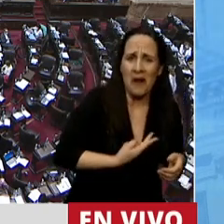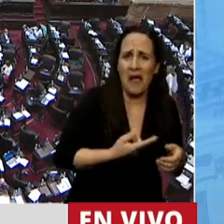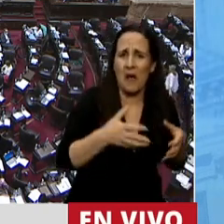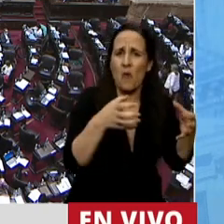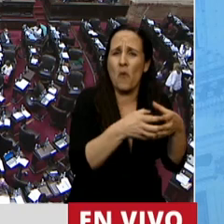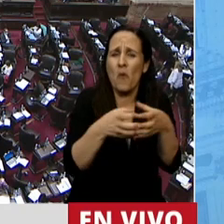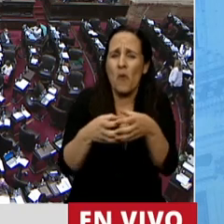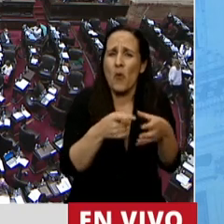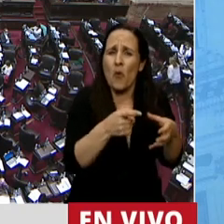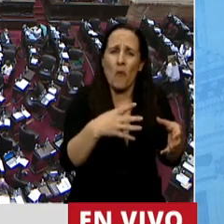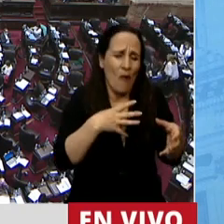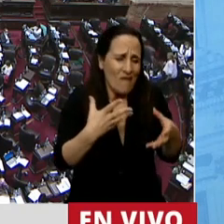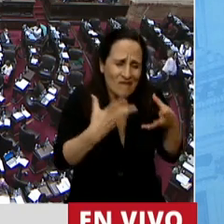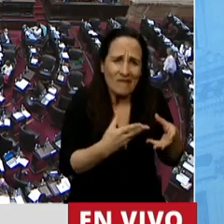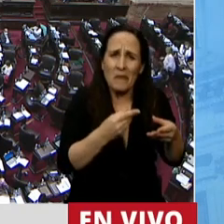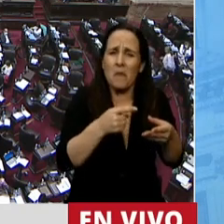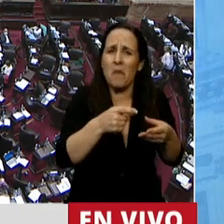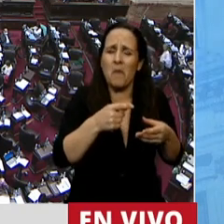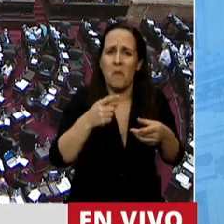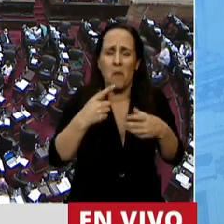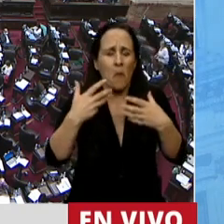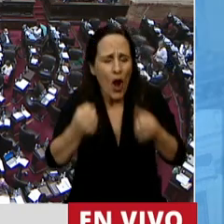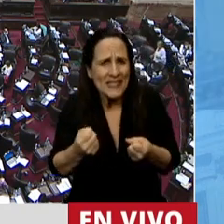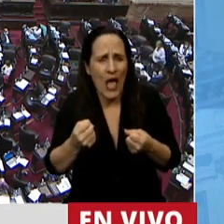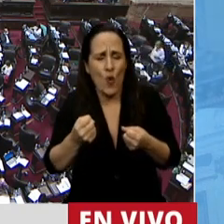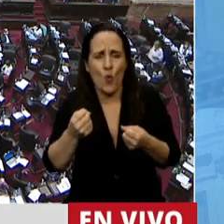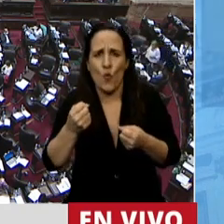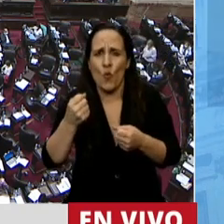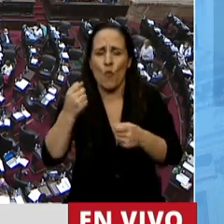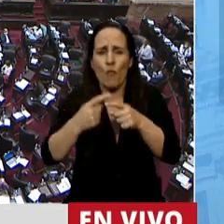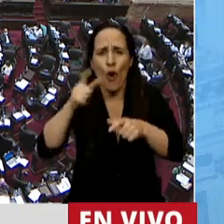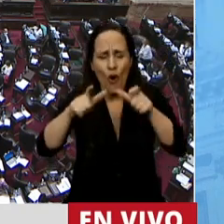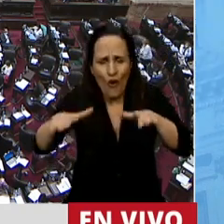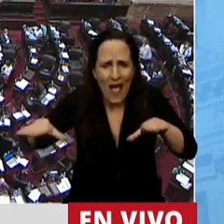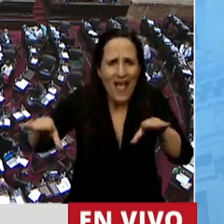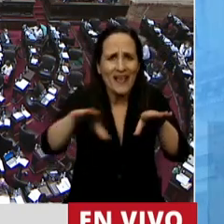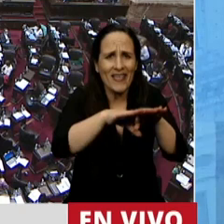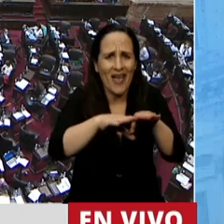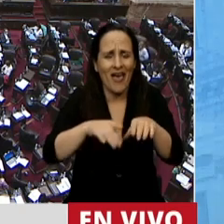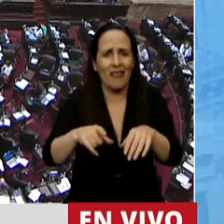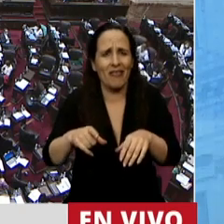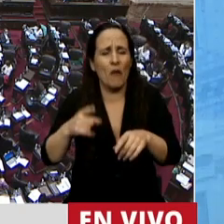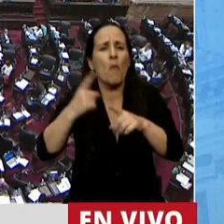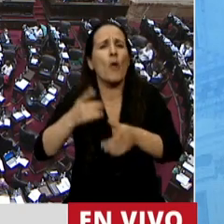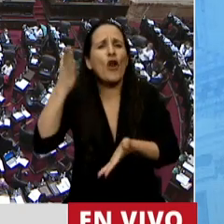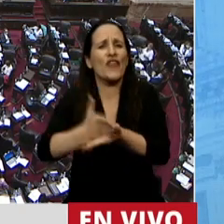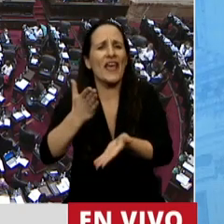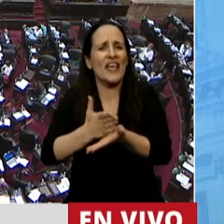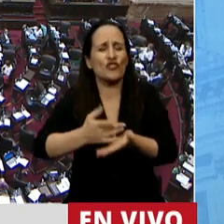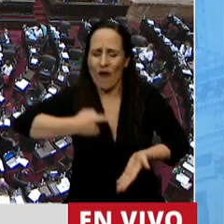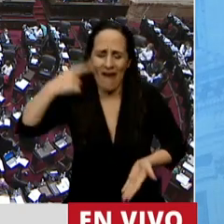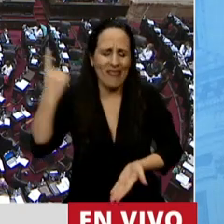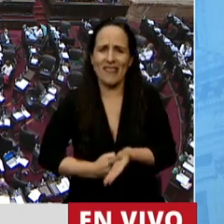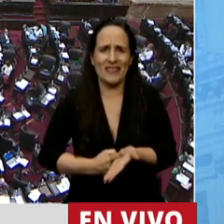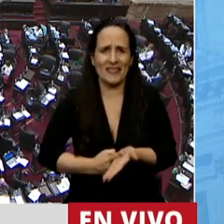vulnerables y desprotegidos, por la salud, por la equidad, por el derecho a decidir y por la